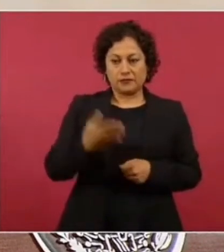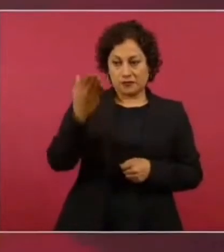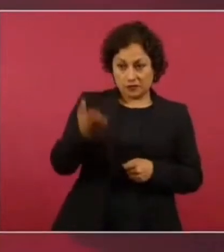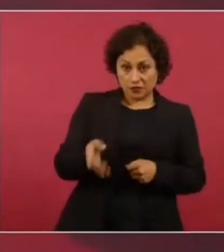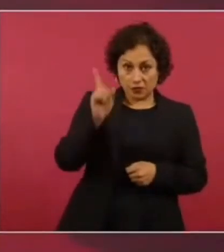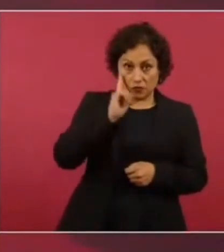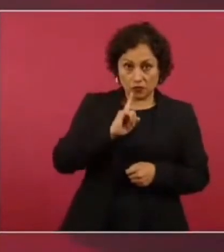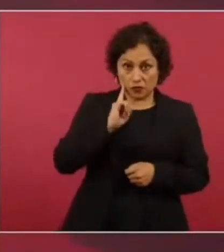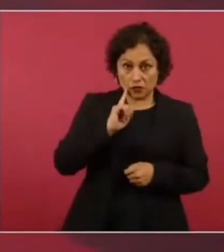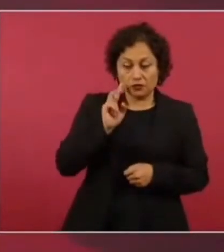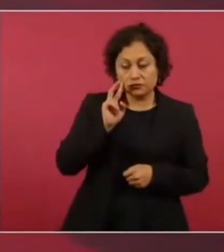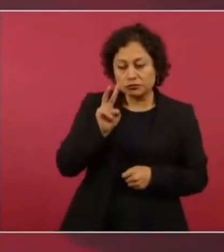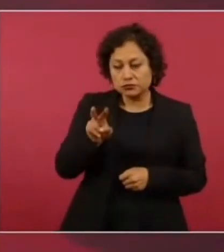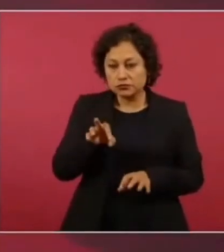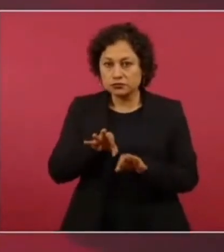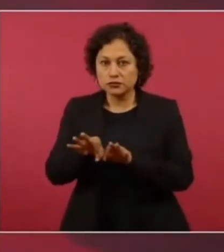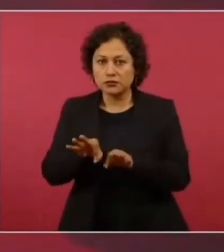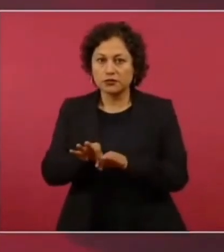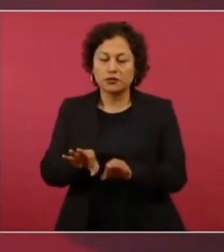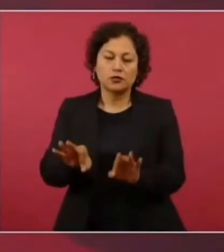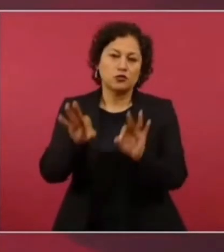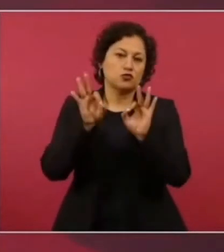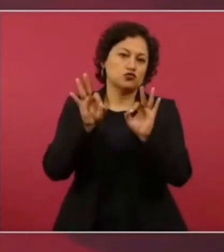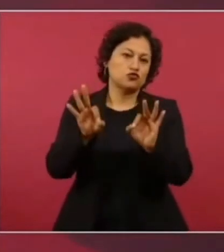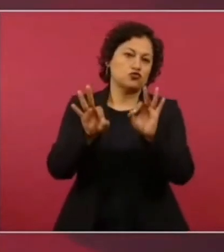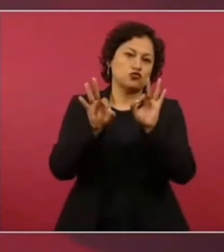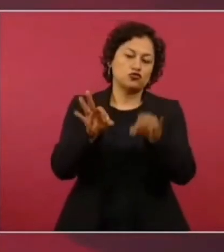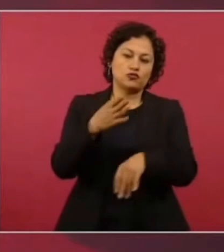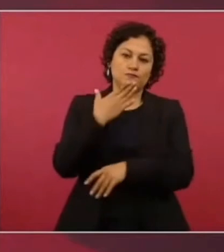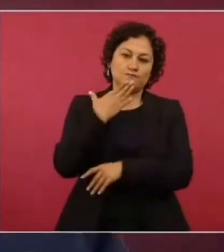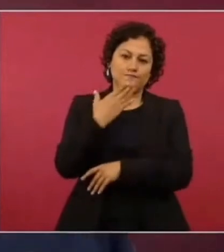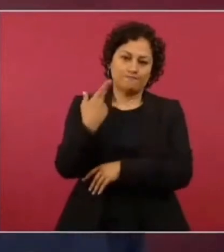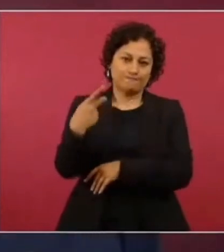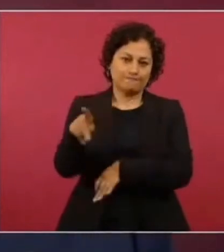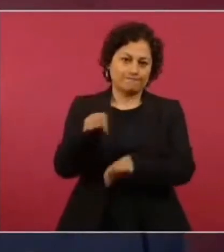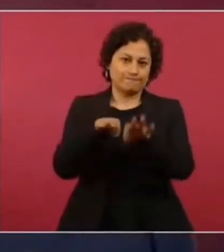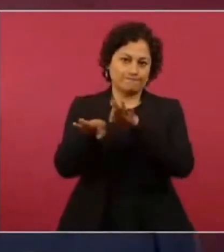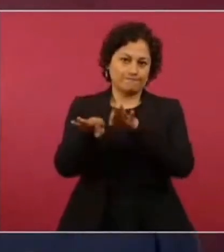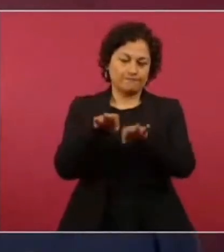un muy buen trabajo, nos está ayudando muchísimo. Mara,